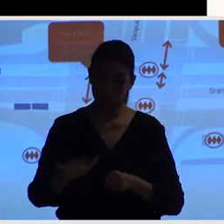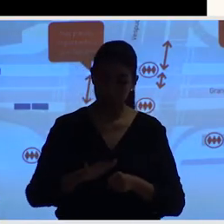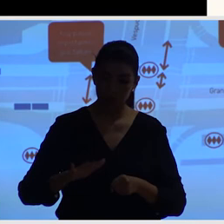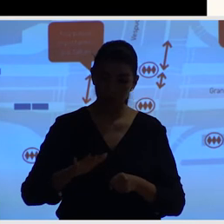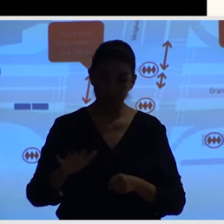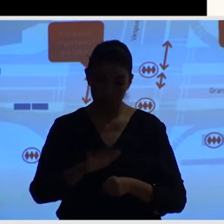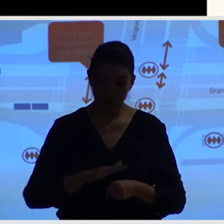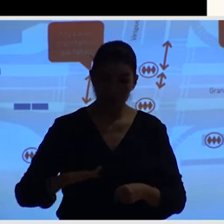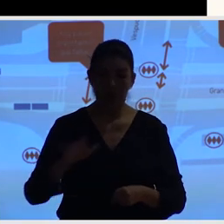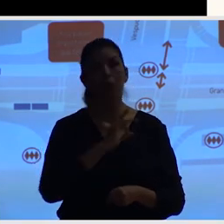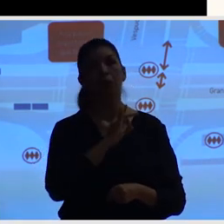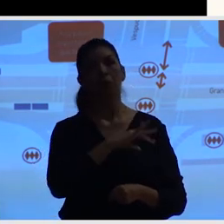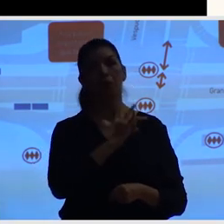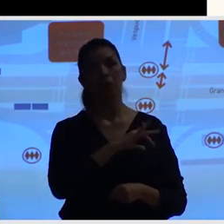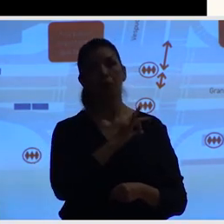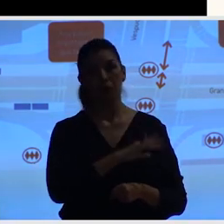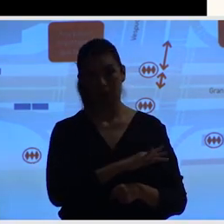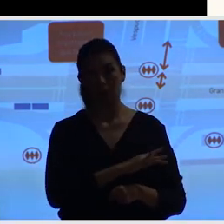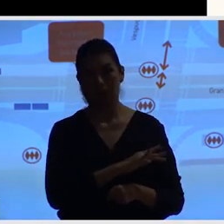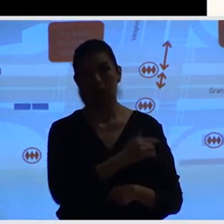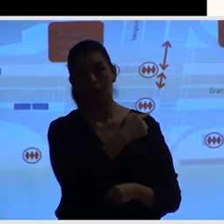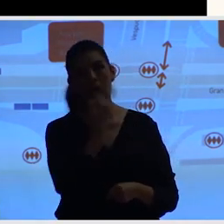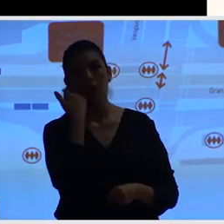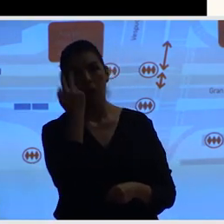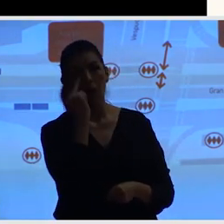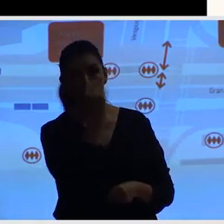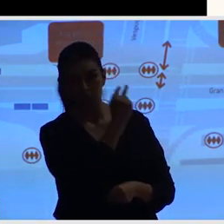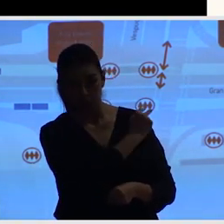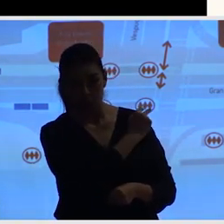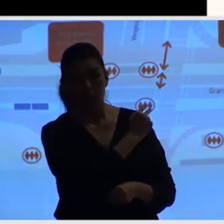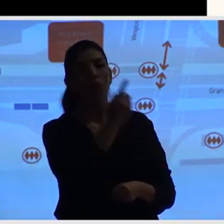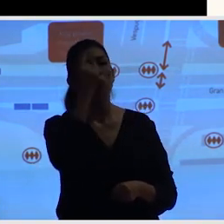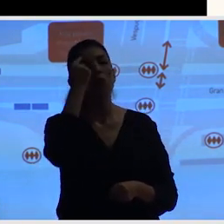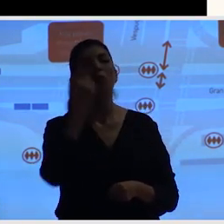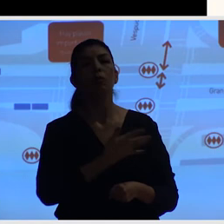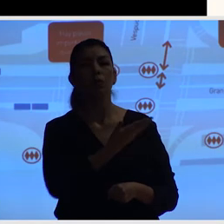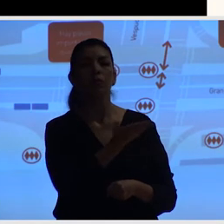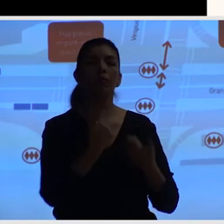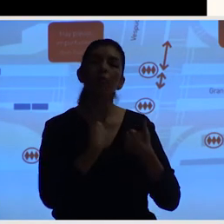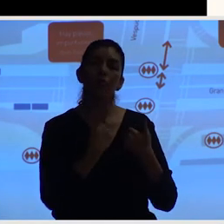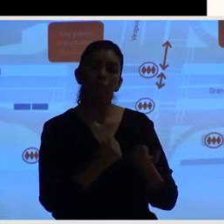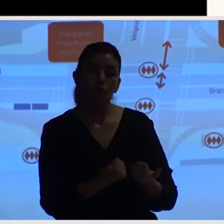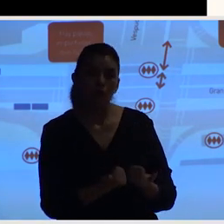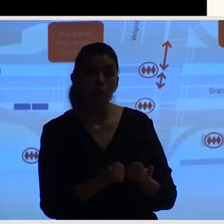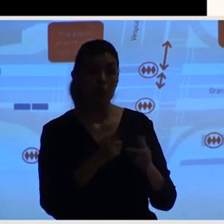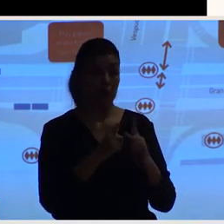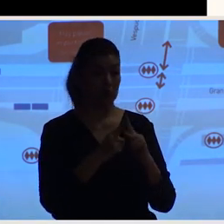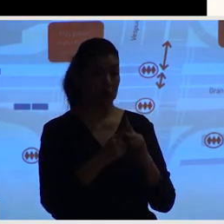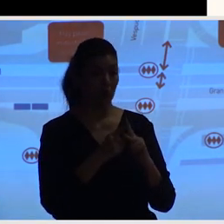explicar para nosotros por qué los datos, la información es tan potente. Vas simplemente